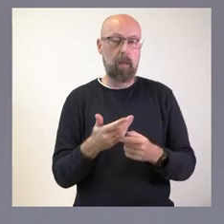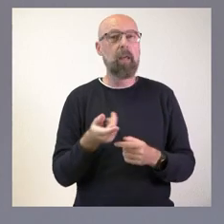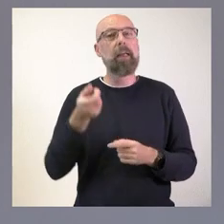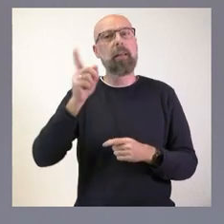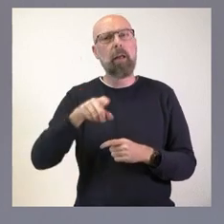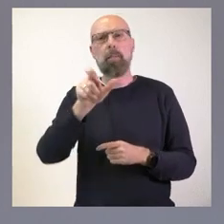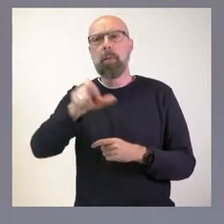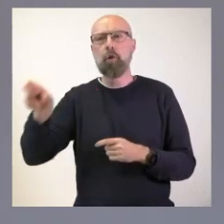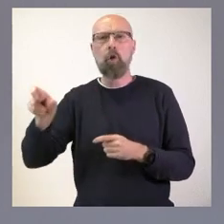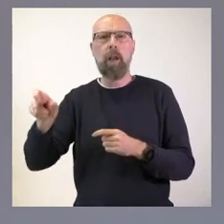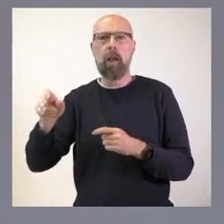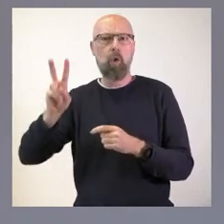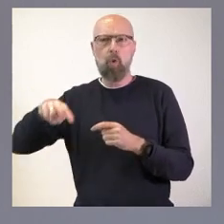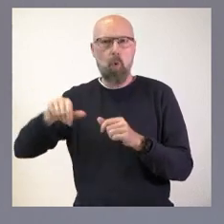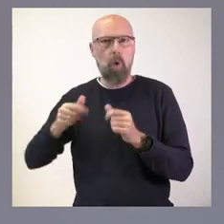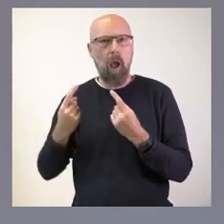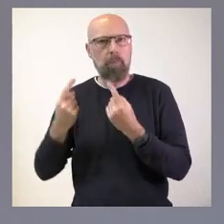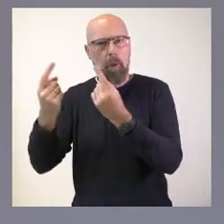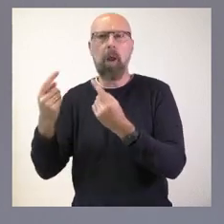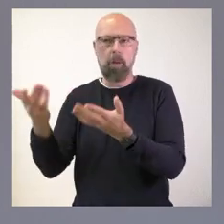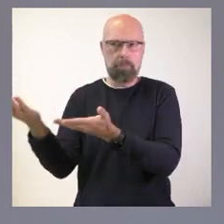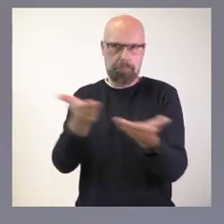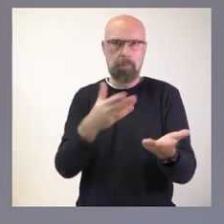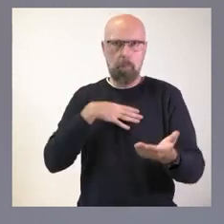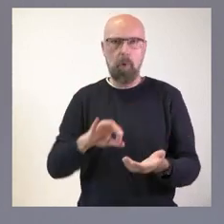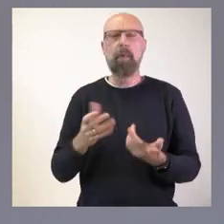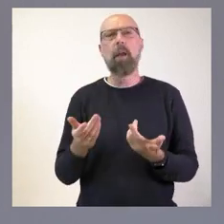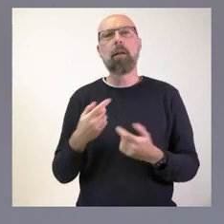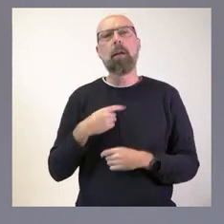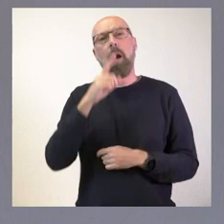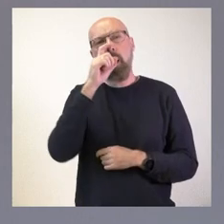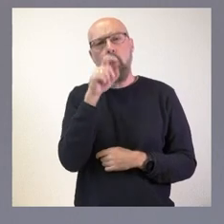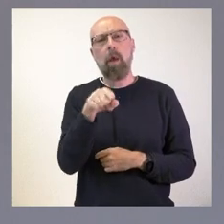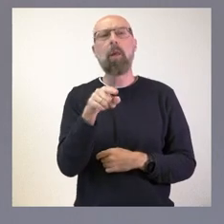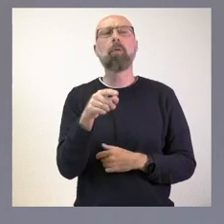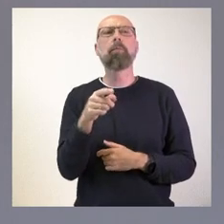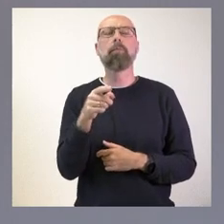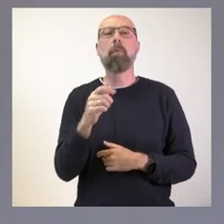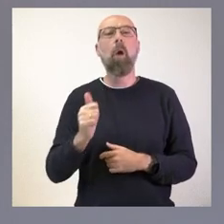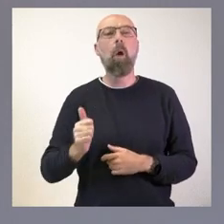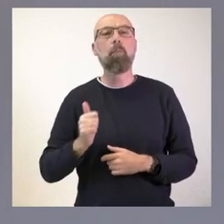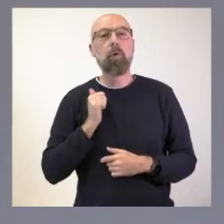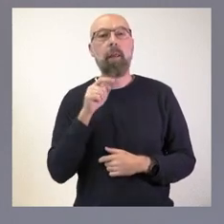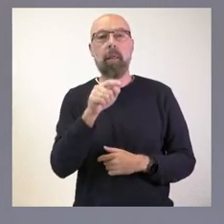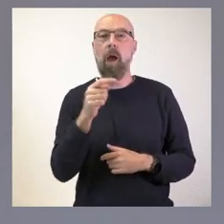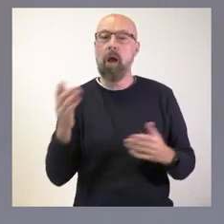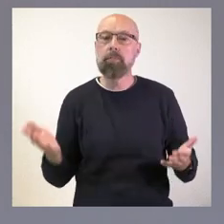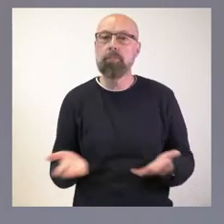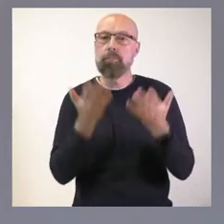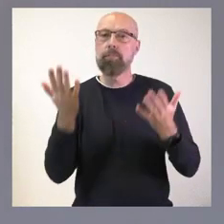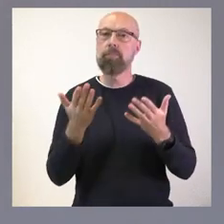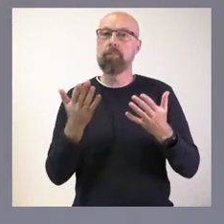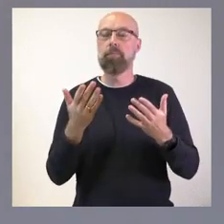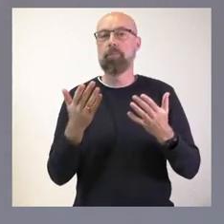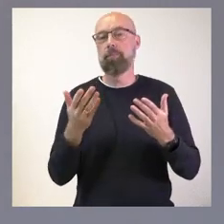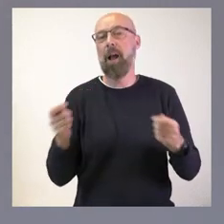no sean a apuntarse como tales, me recuerdan de la oportunidad de impulsar la campaña de vacunación por